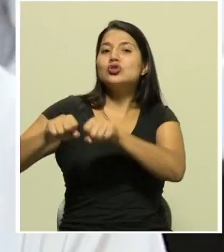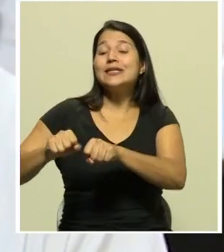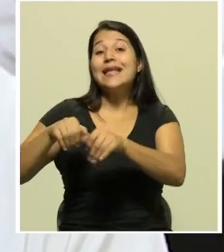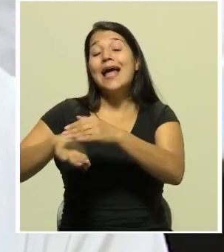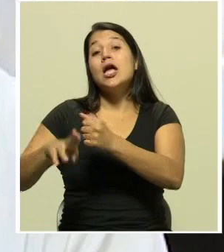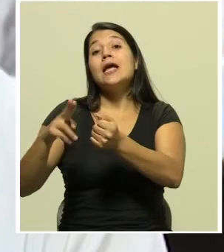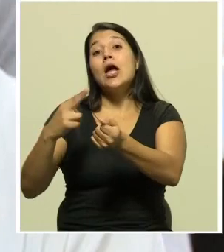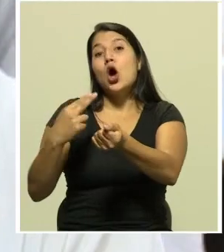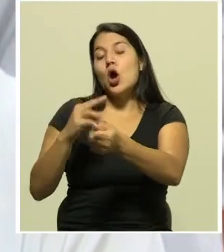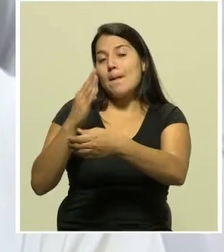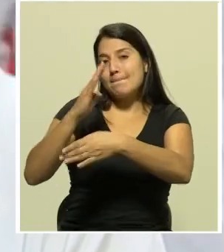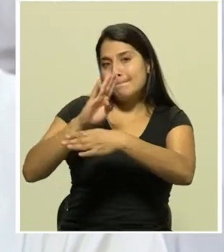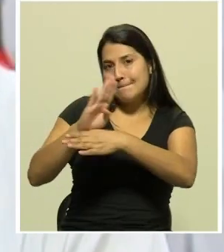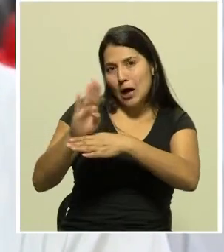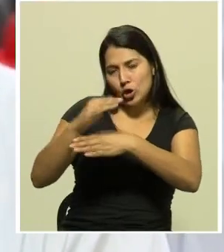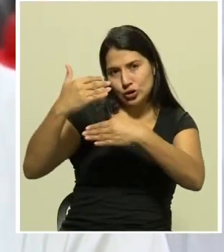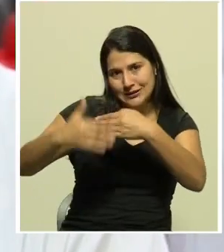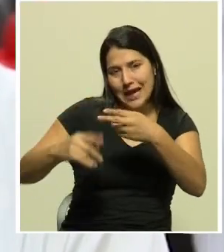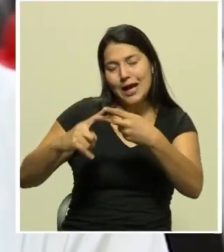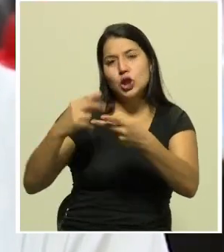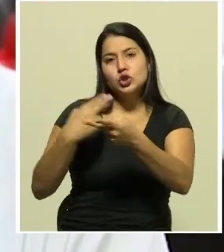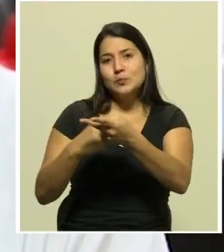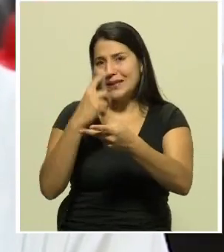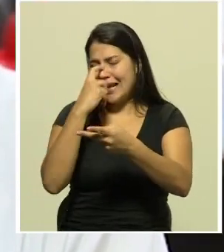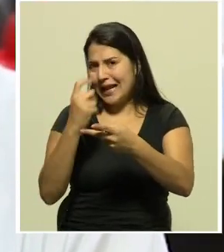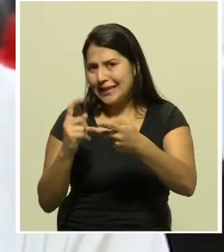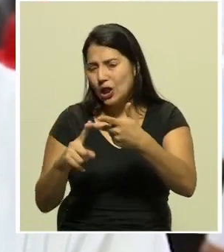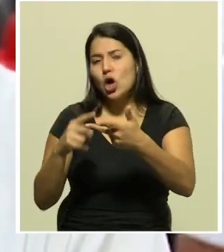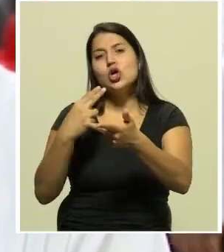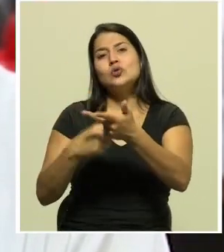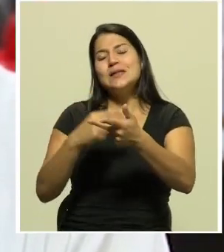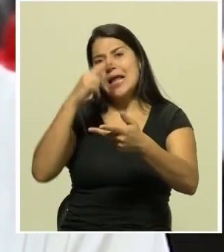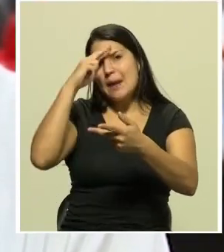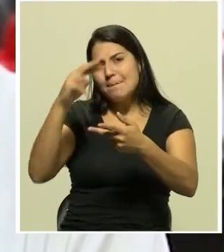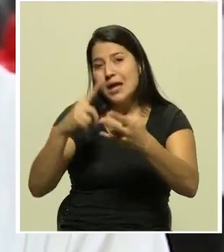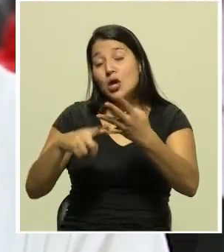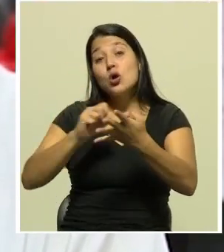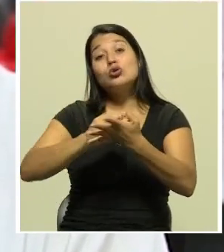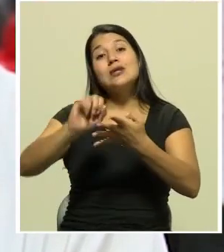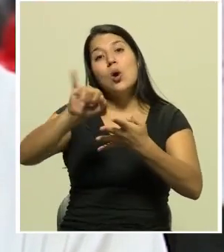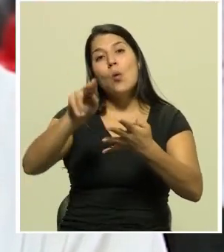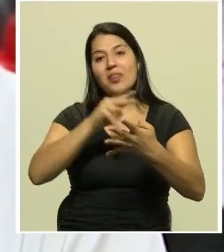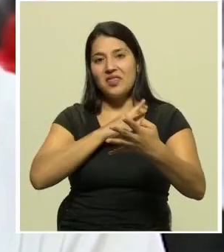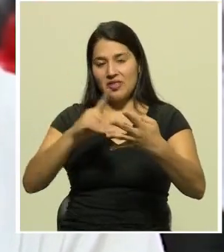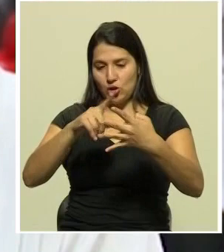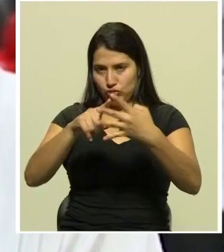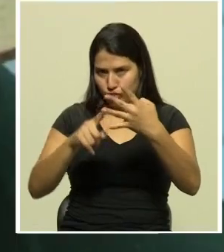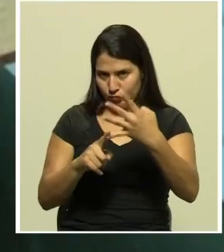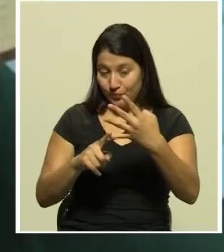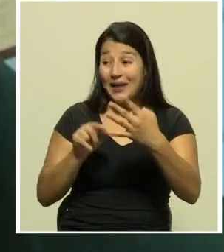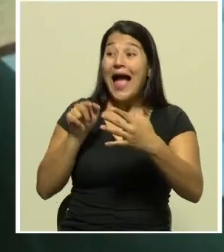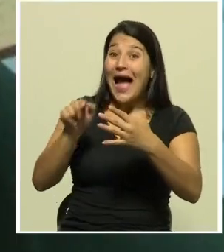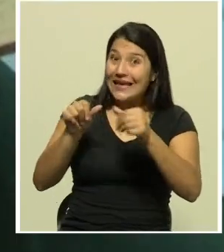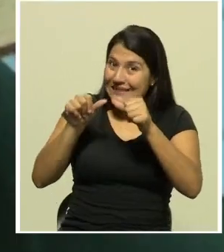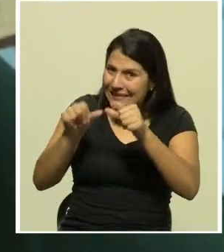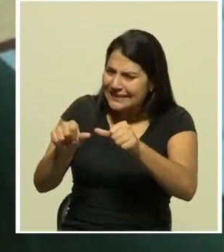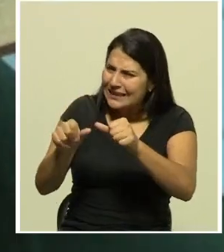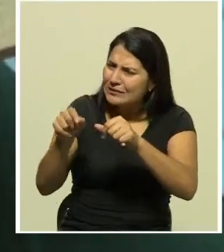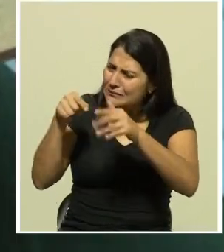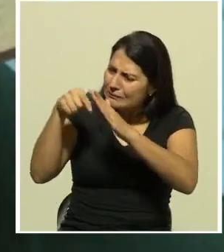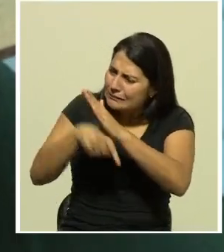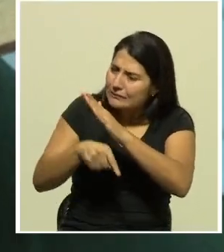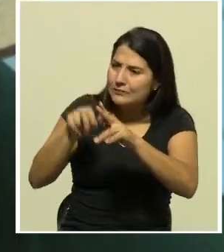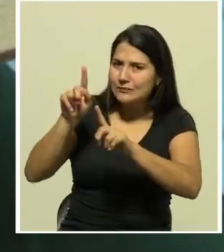en el San Juan de Dios o en el Hospital México. Y cuando la persona llega a esos centros, se les va a hacer una evaluación más completa. En esta